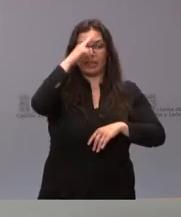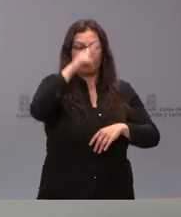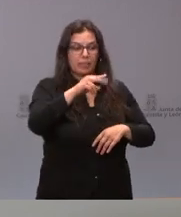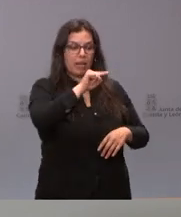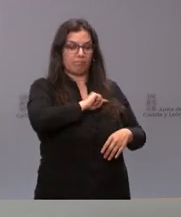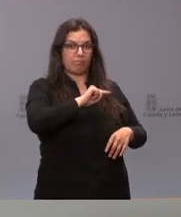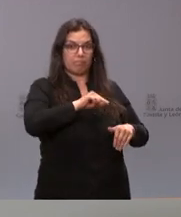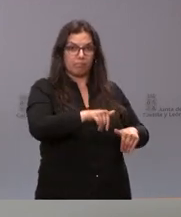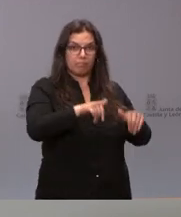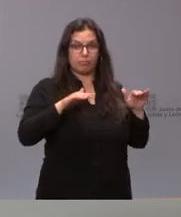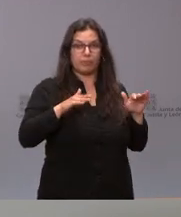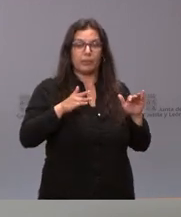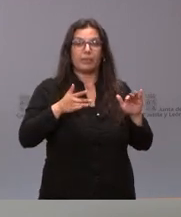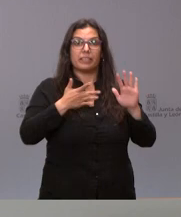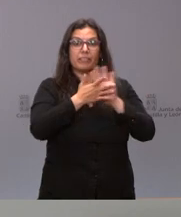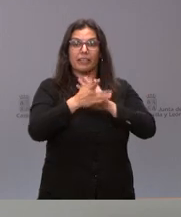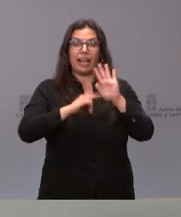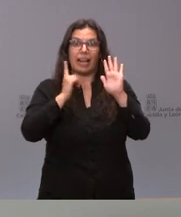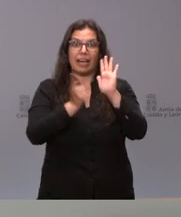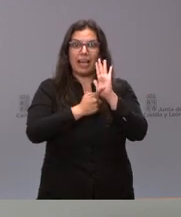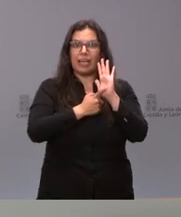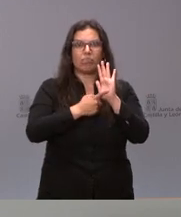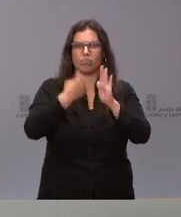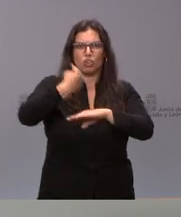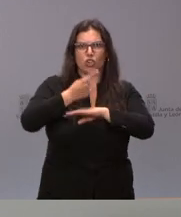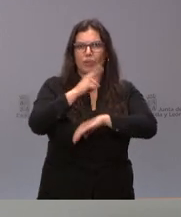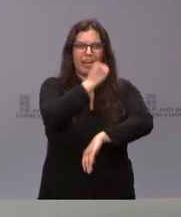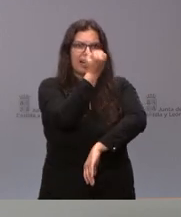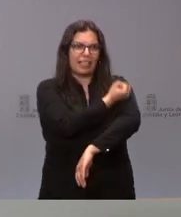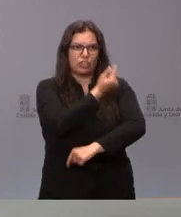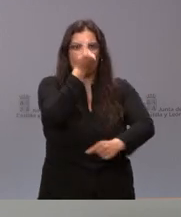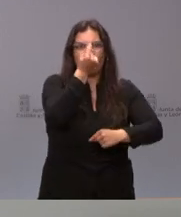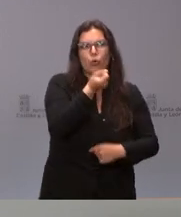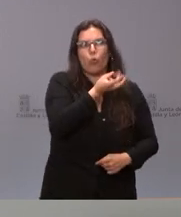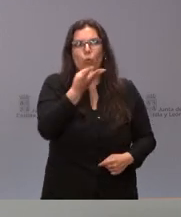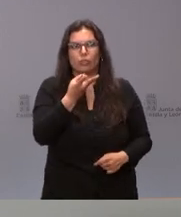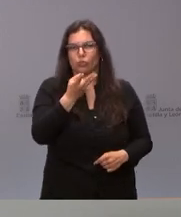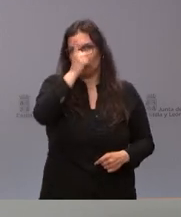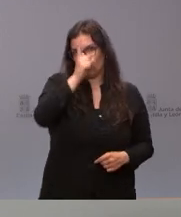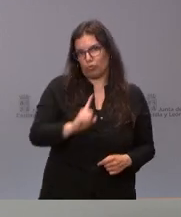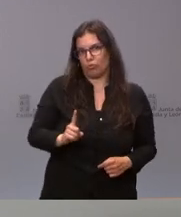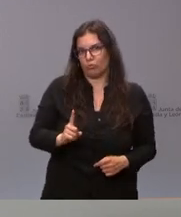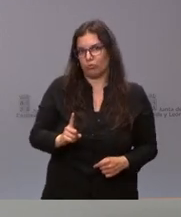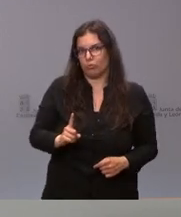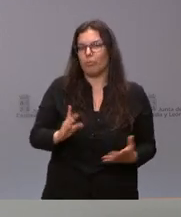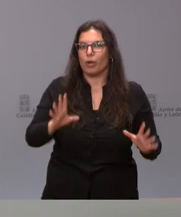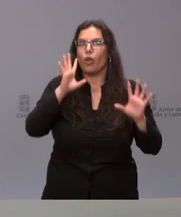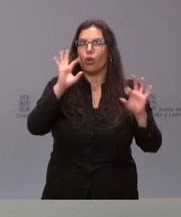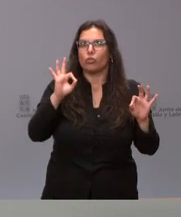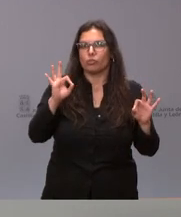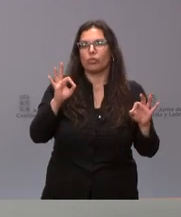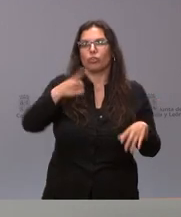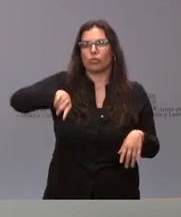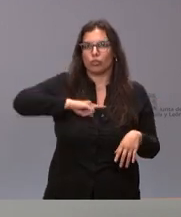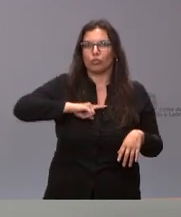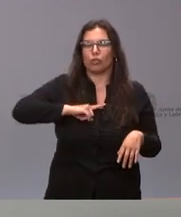la ley no está obligando a este registro ni está obligando a estos datos. Pero nosotros sí que, lógicamente, estamos garantizando